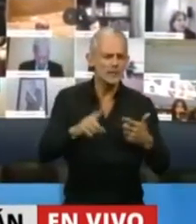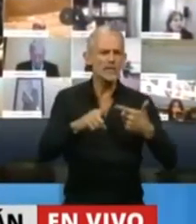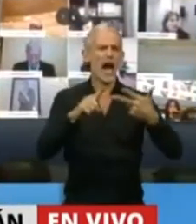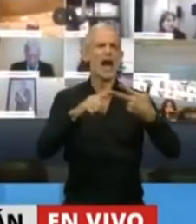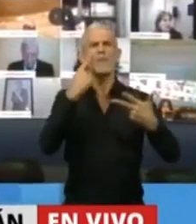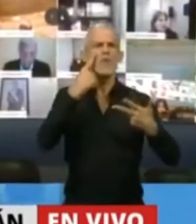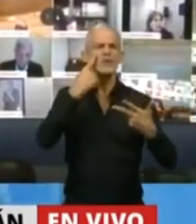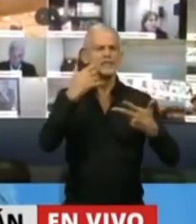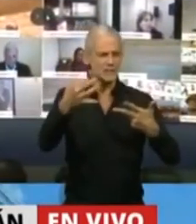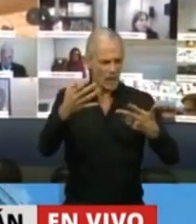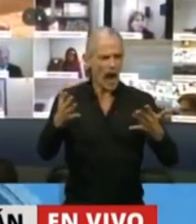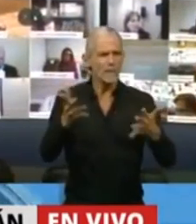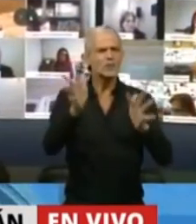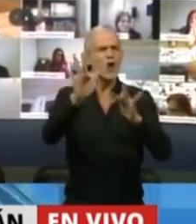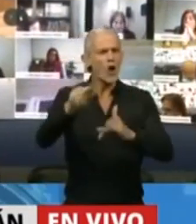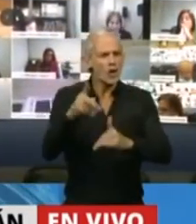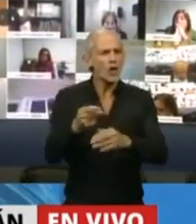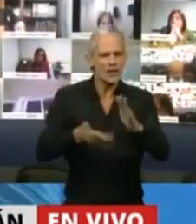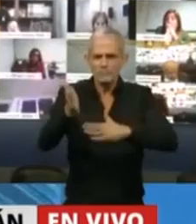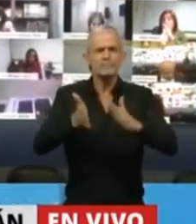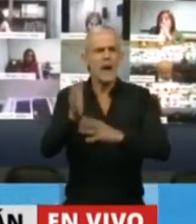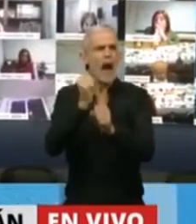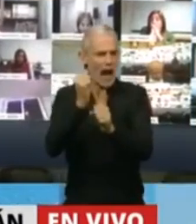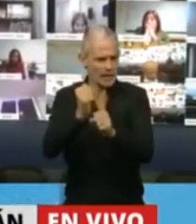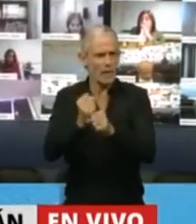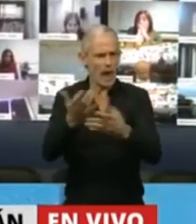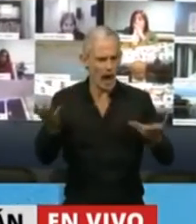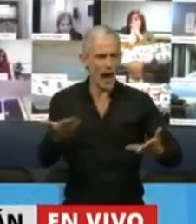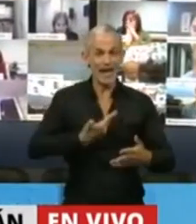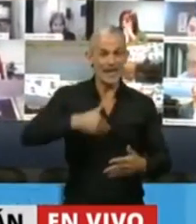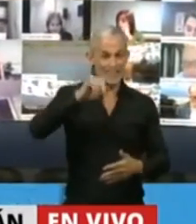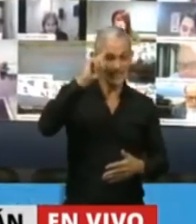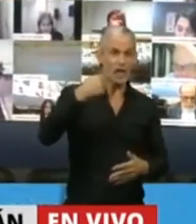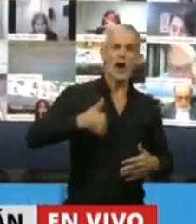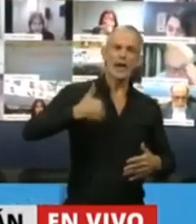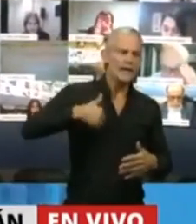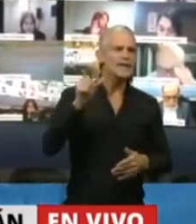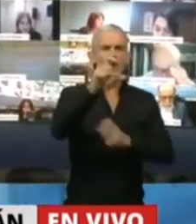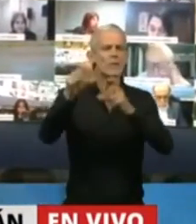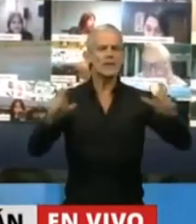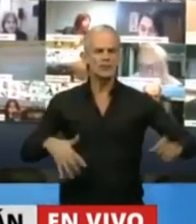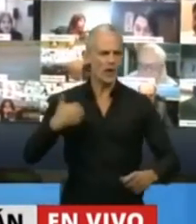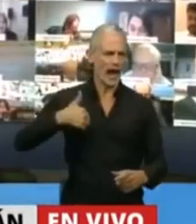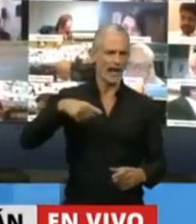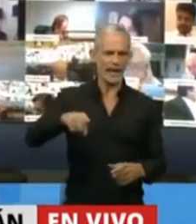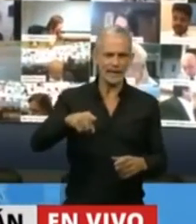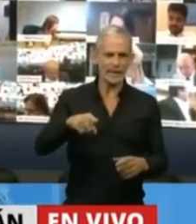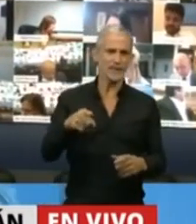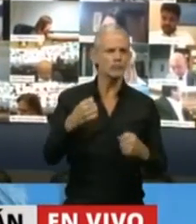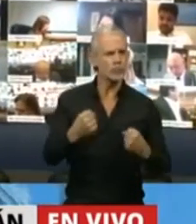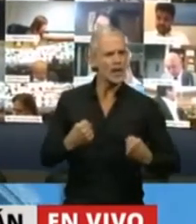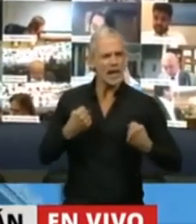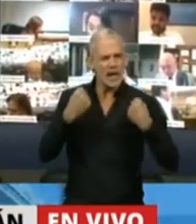y municipales que día a día salen a trabajar. El Estado argentino y los ciudadanos, sobre todo, han hecho un